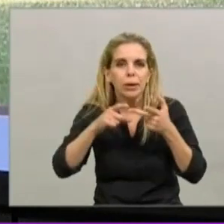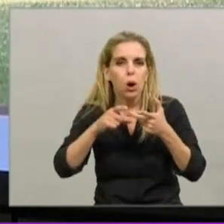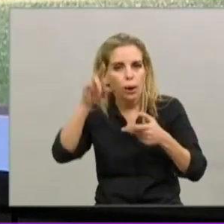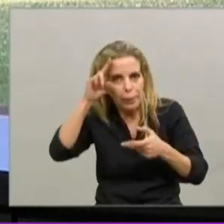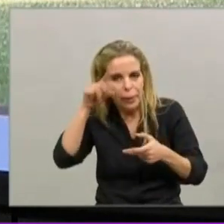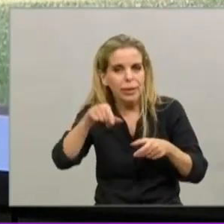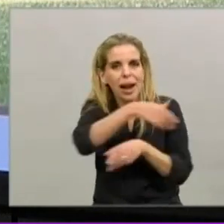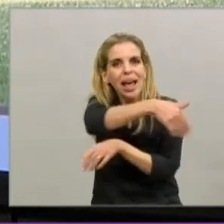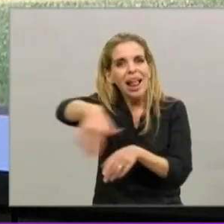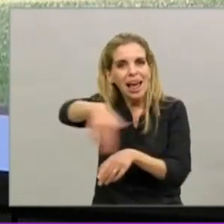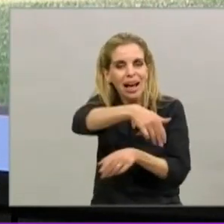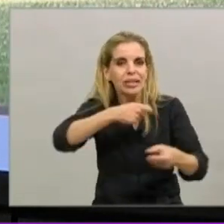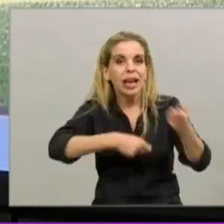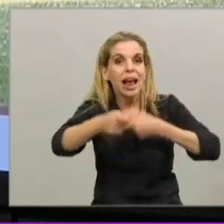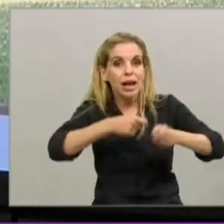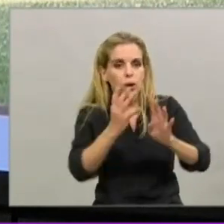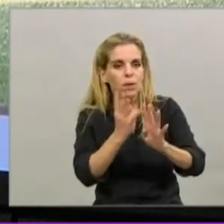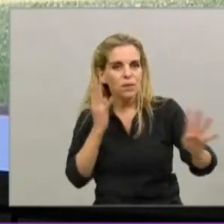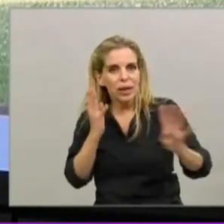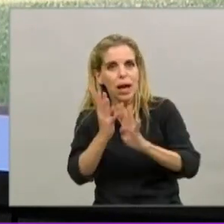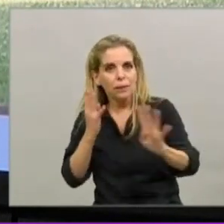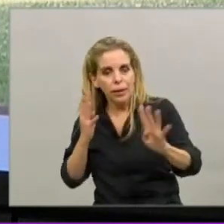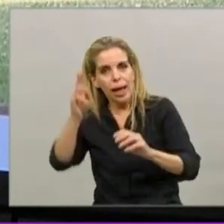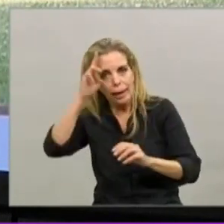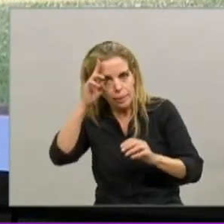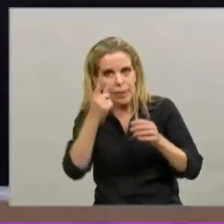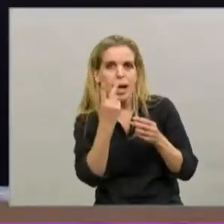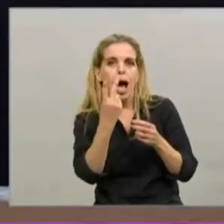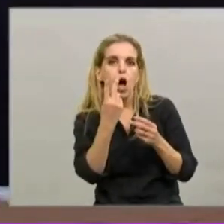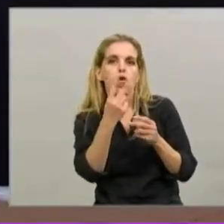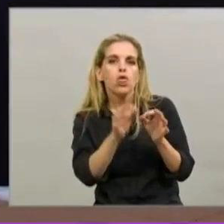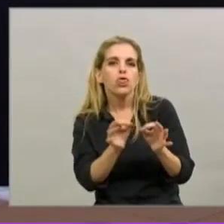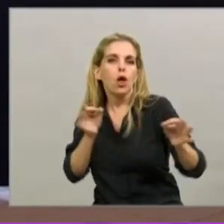que eso es destacable. Tenemos que intensificarlo y cuidarlo más que nunca.